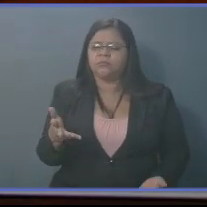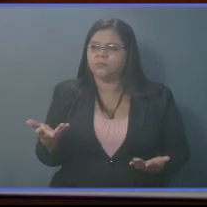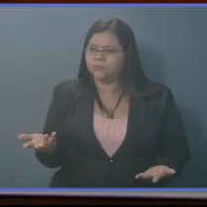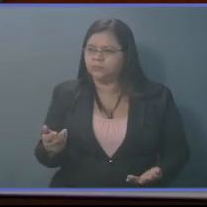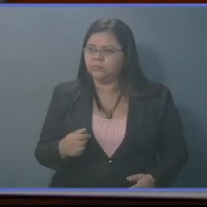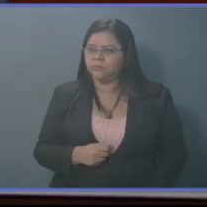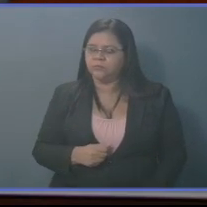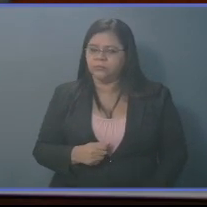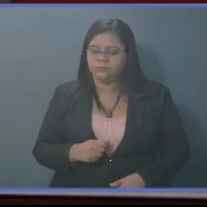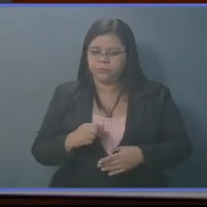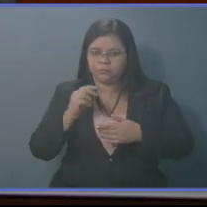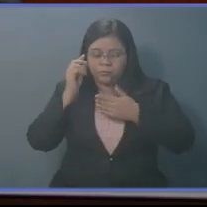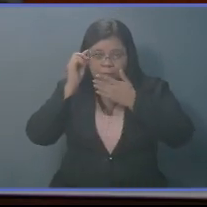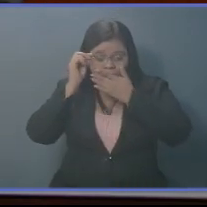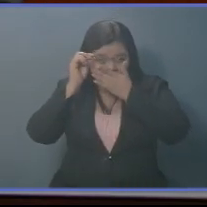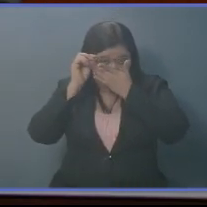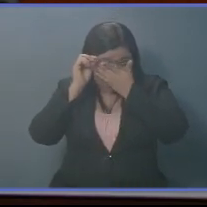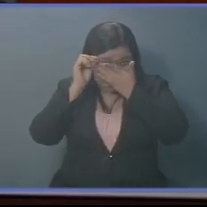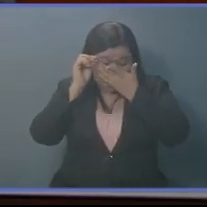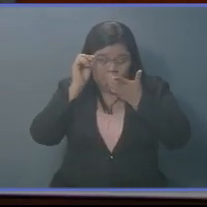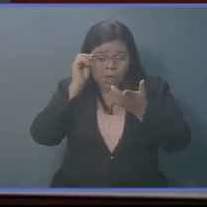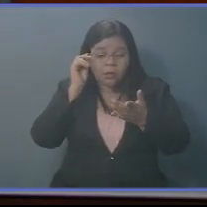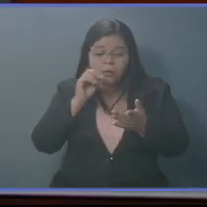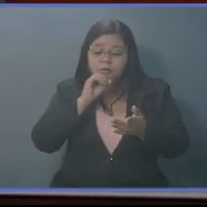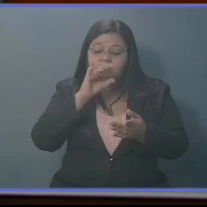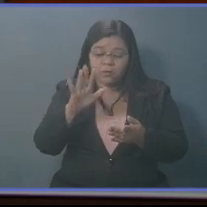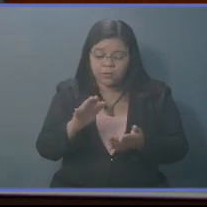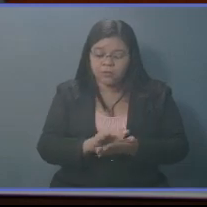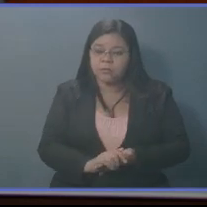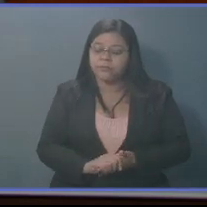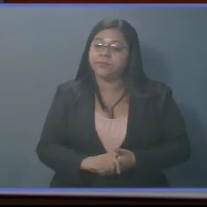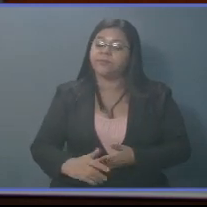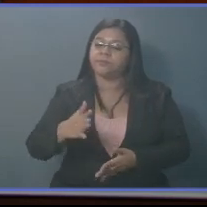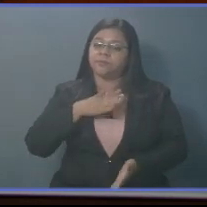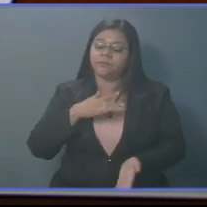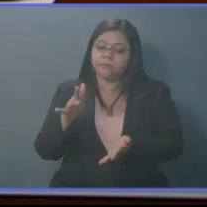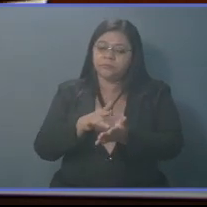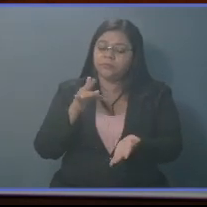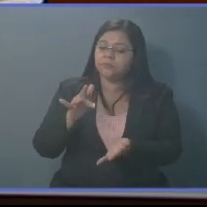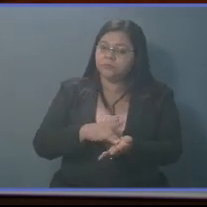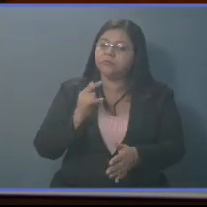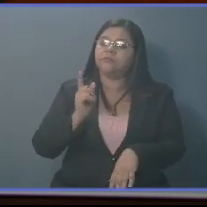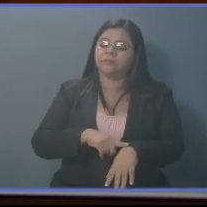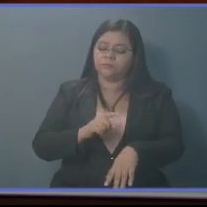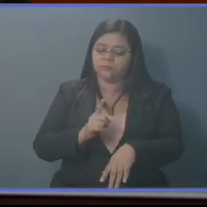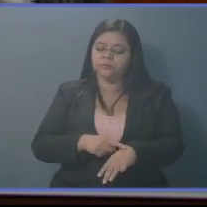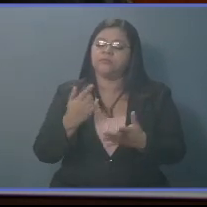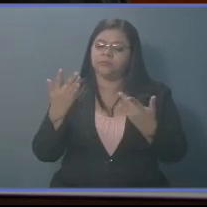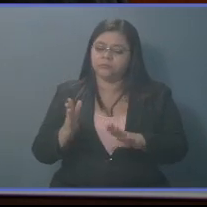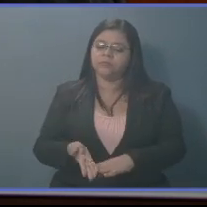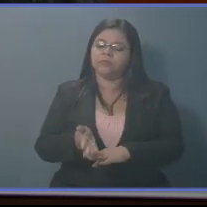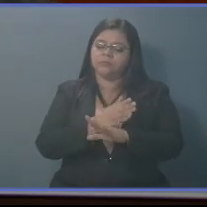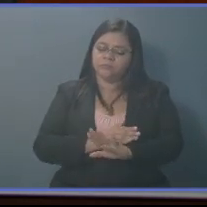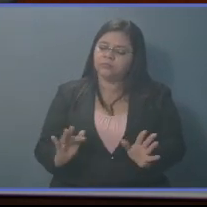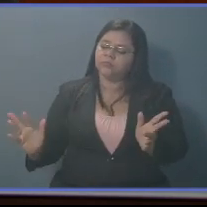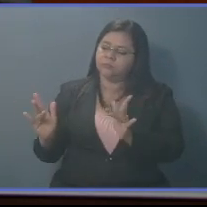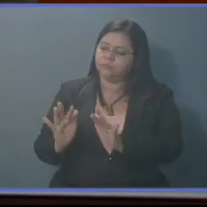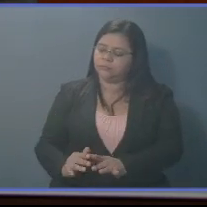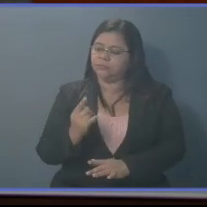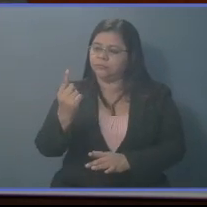por cierto. Aquí dice que usted sí aprovechó algo así como quien dice, usted sí aprovechó el tiempo y se reunió con los grandes